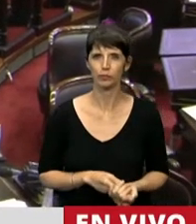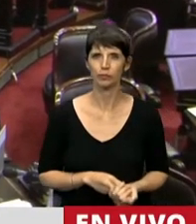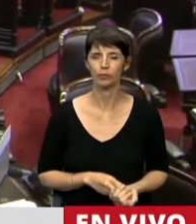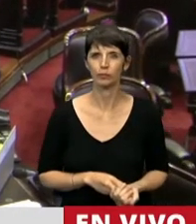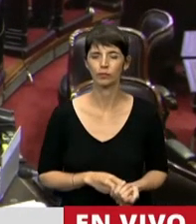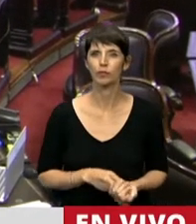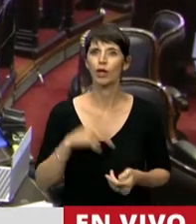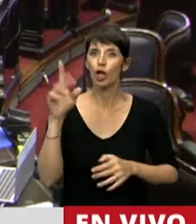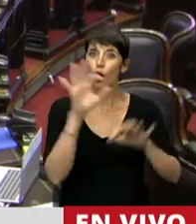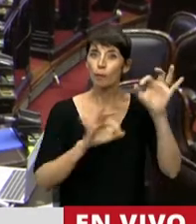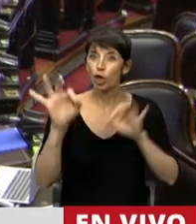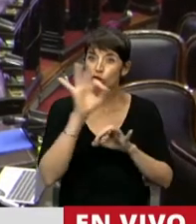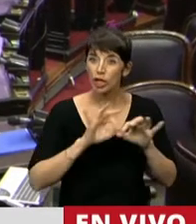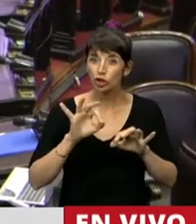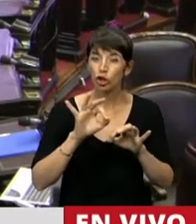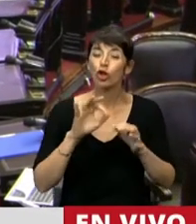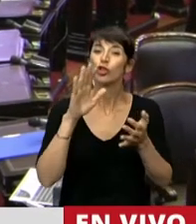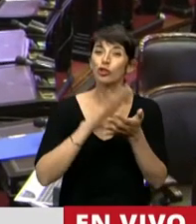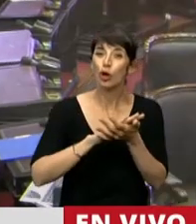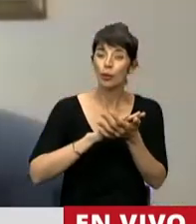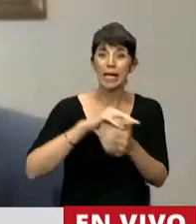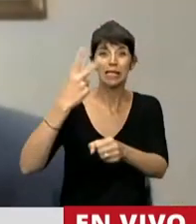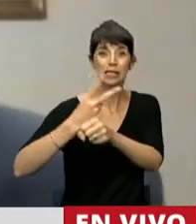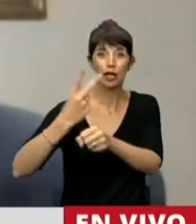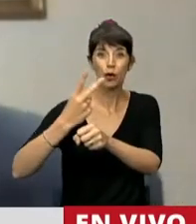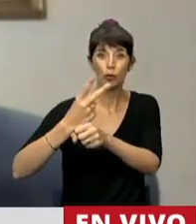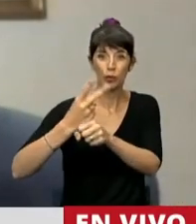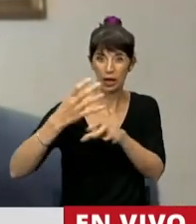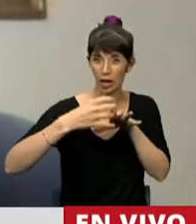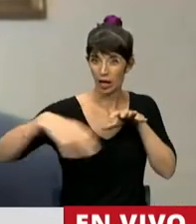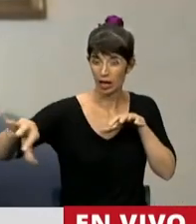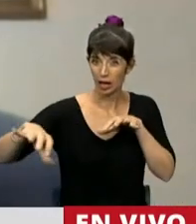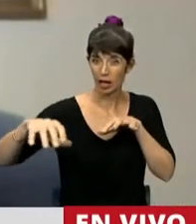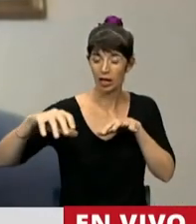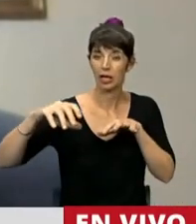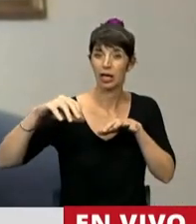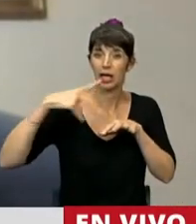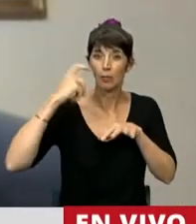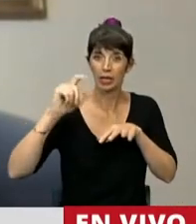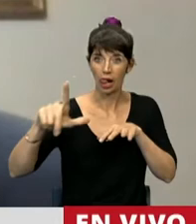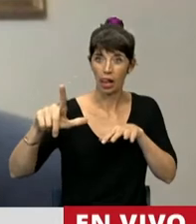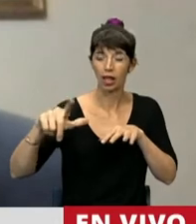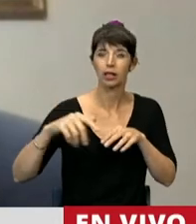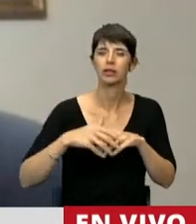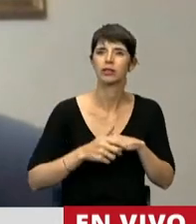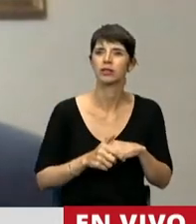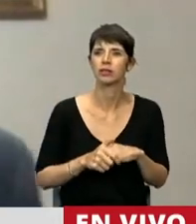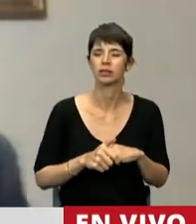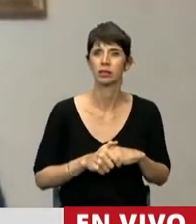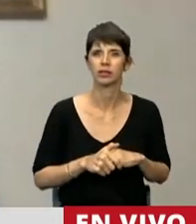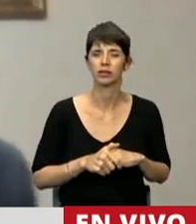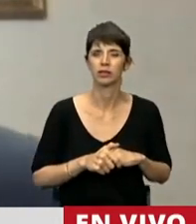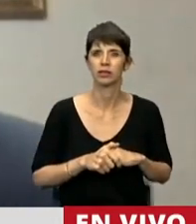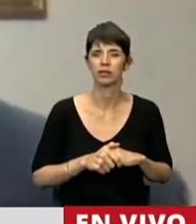El proyecto de capitales alternas, a mí me ha tocado estar